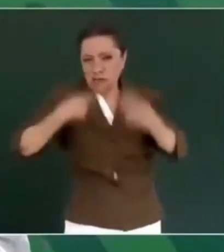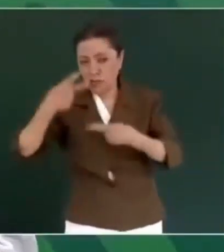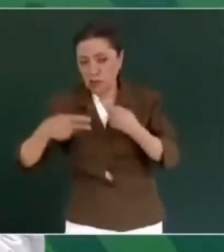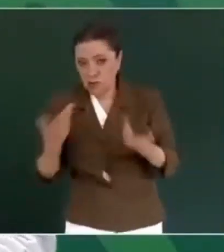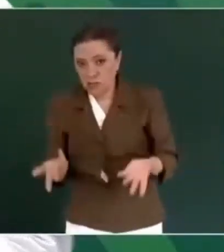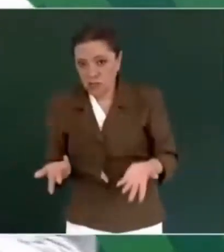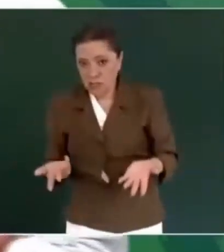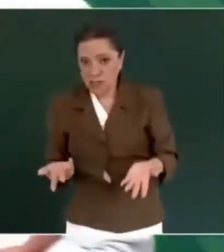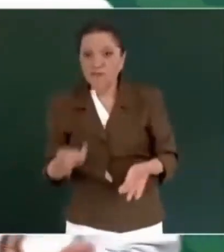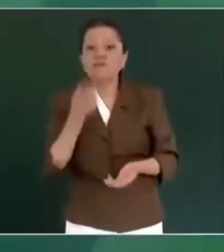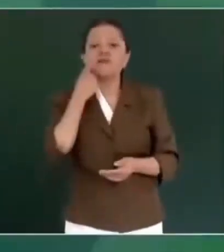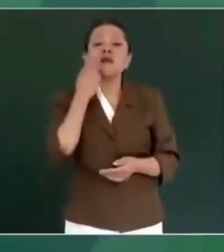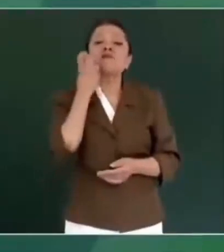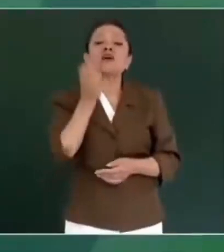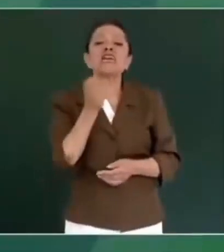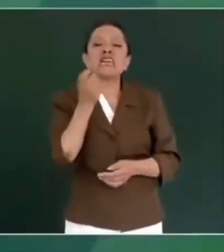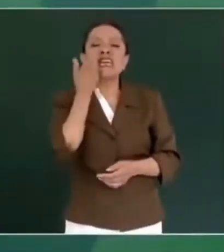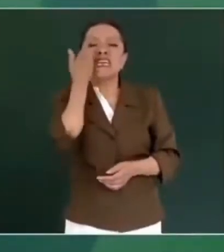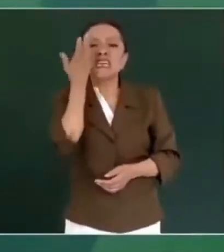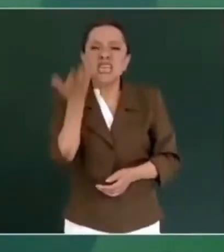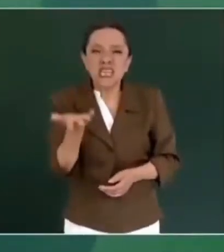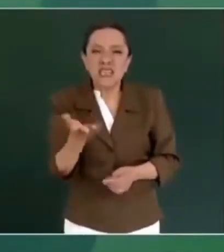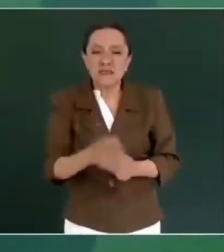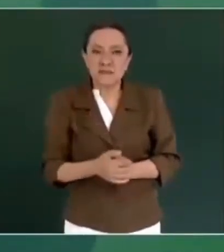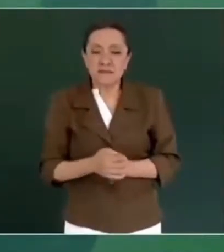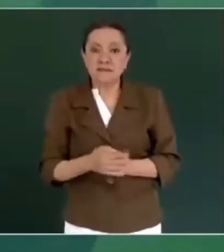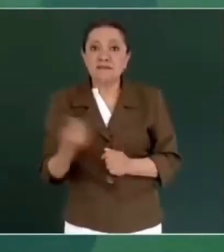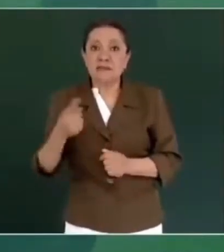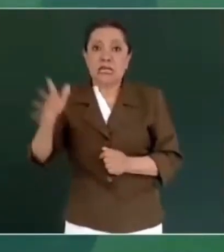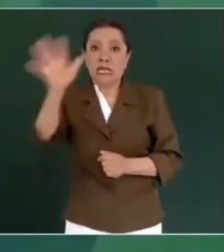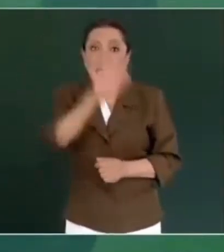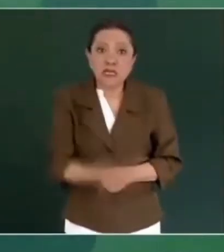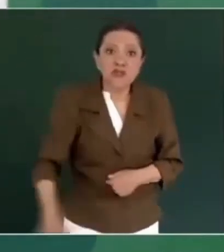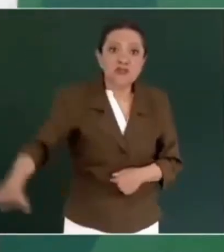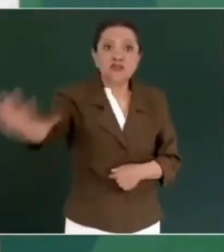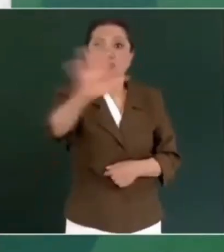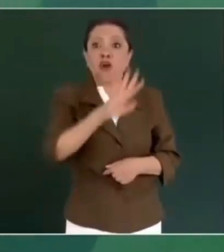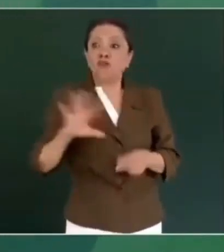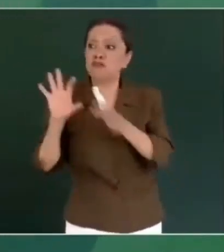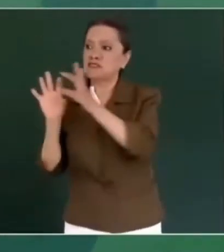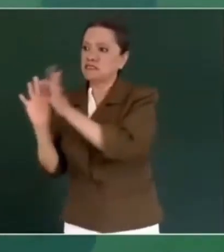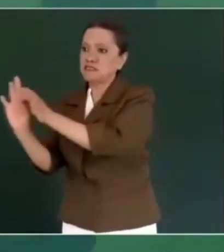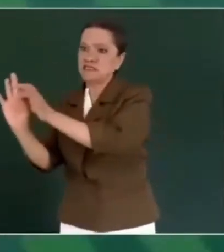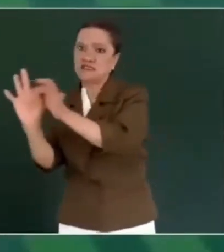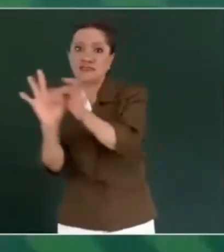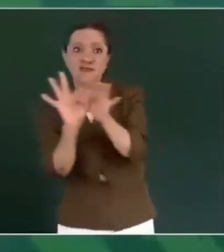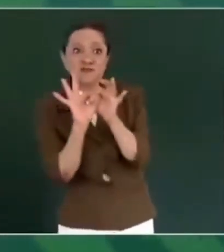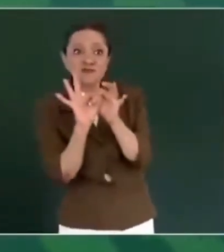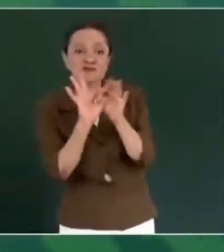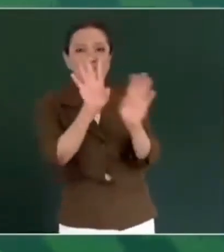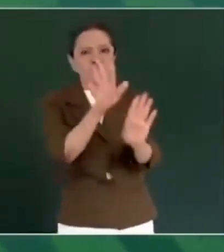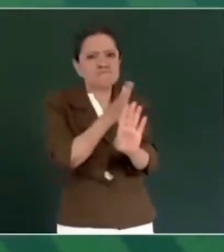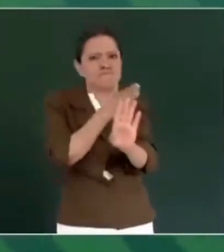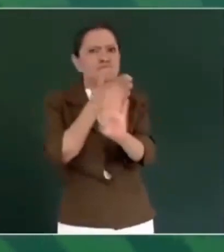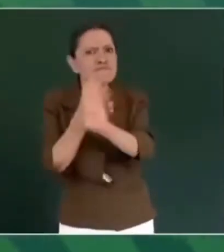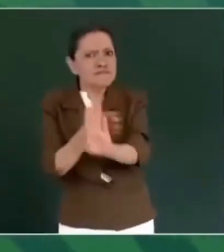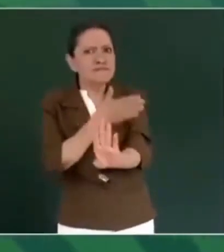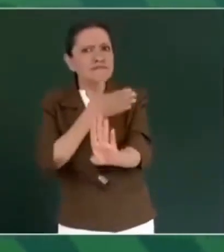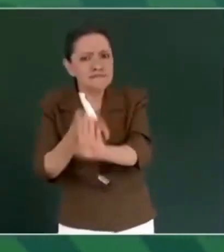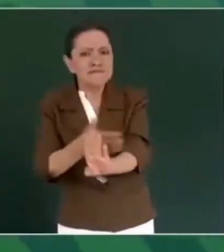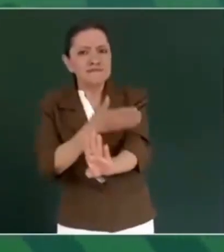Entonces, ¿qué quieren? Que todos se unan en contra de nosotros.